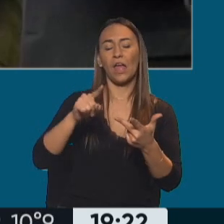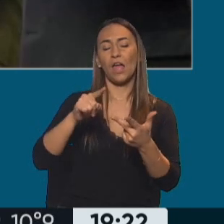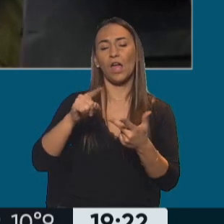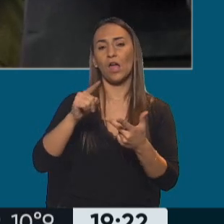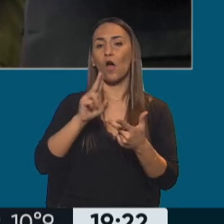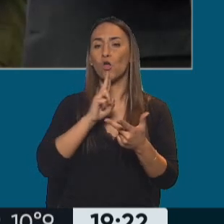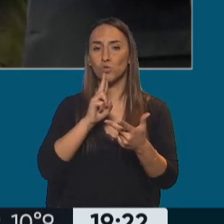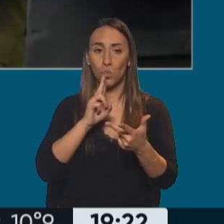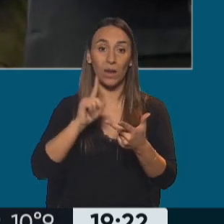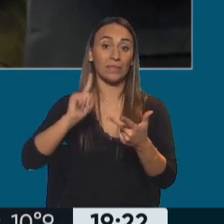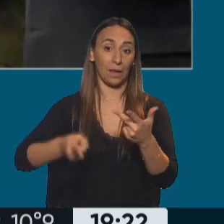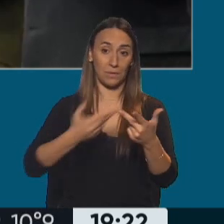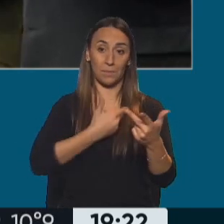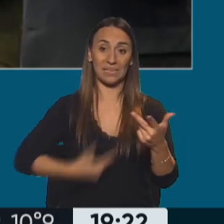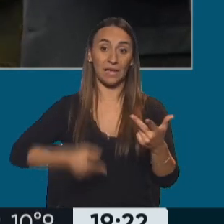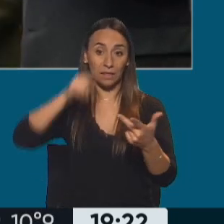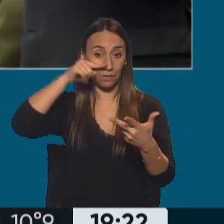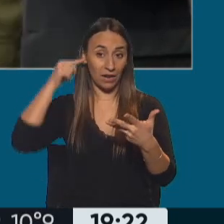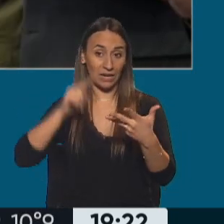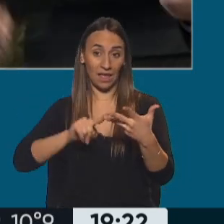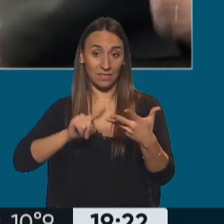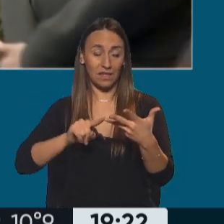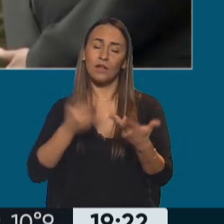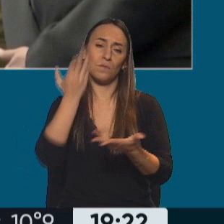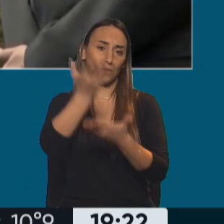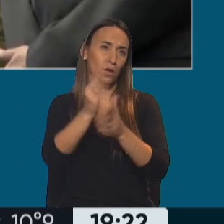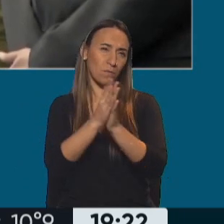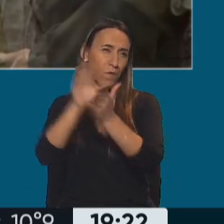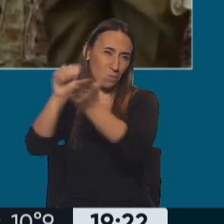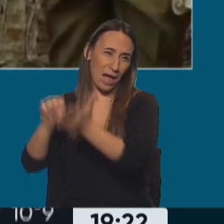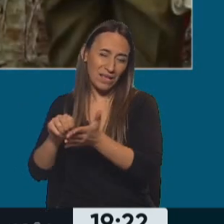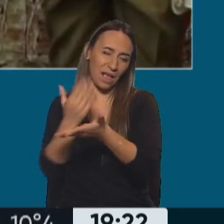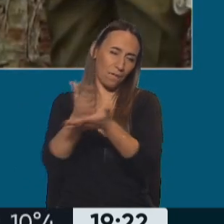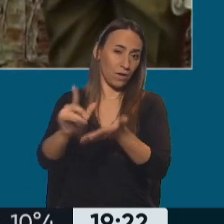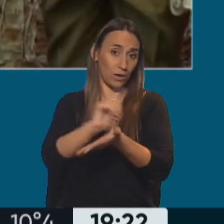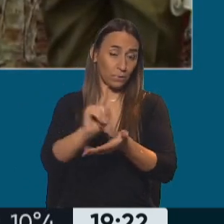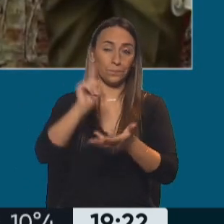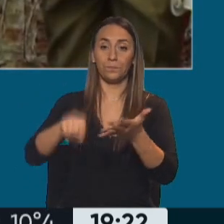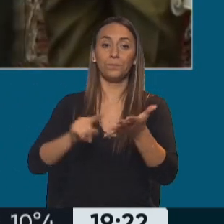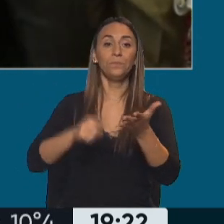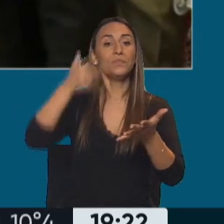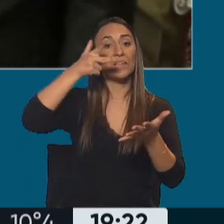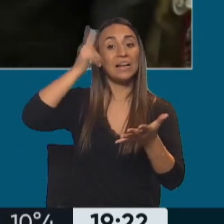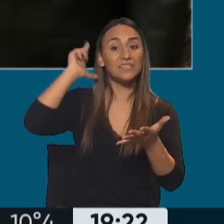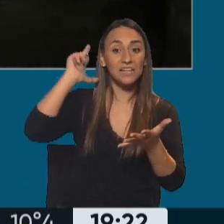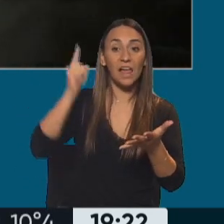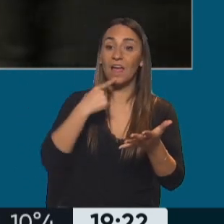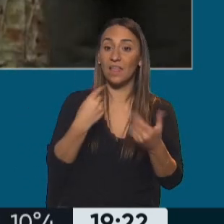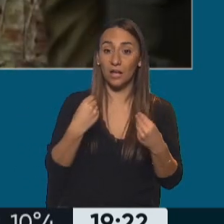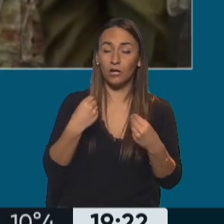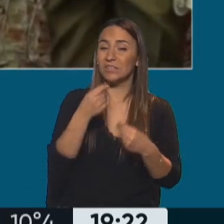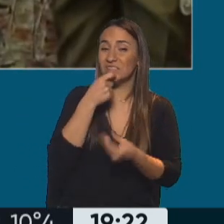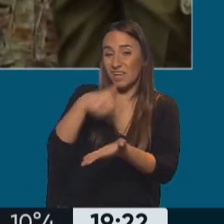Alberto Fernández de acá en la Argentina, que también pidió que no se excluya a estos países. Desde Chile lo que dijeron fue, excluir sabemos